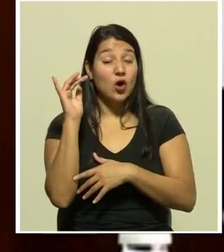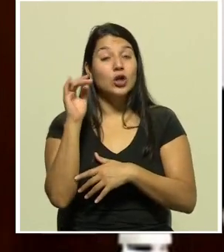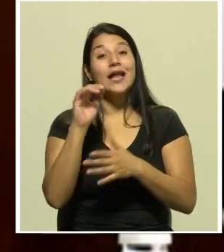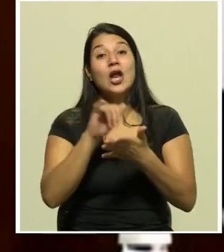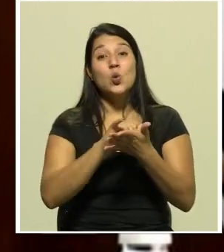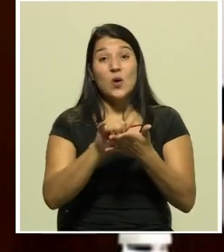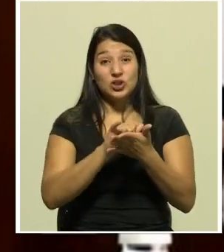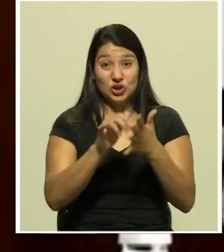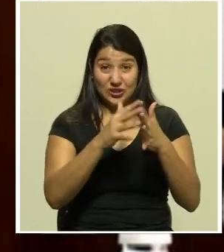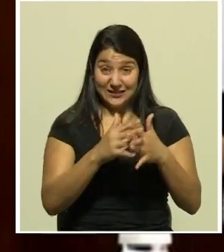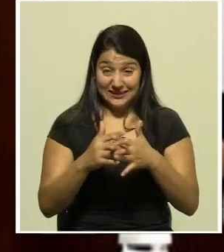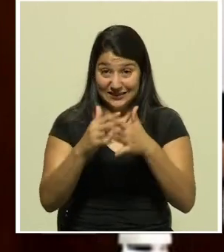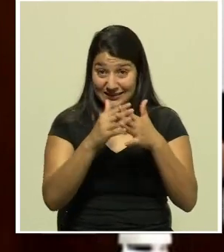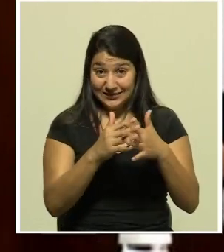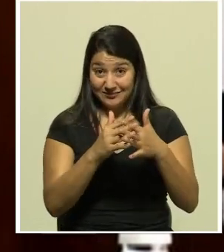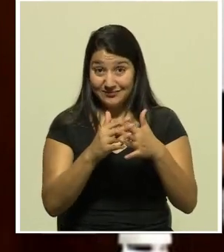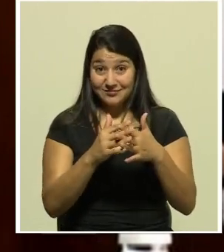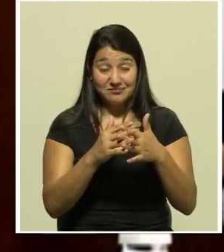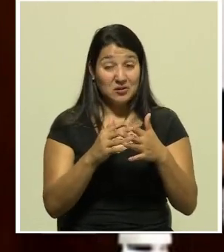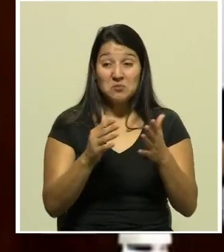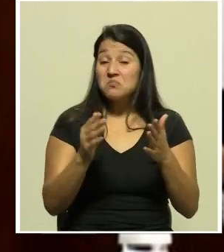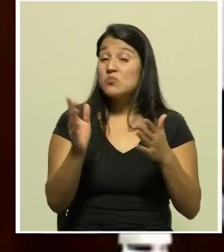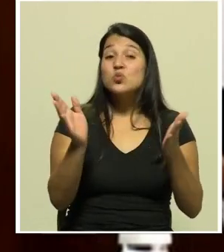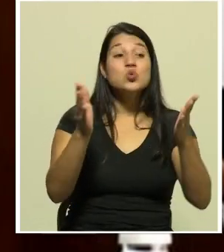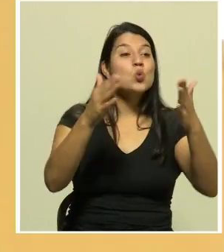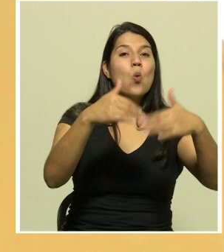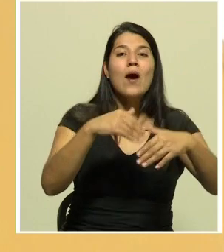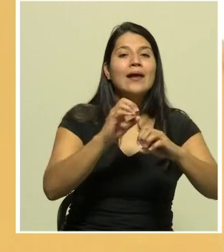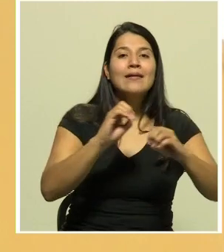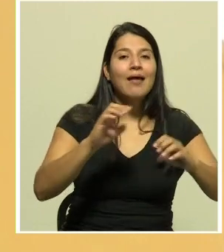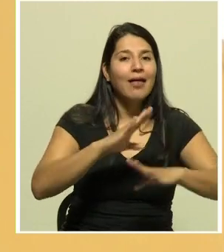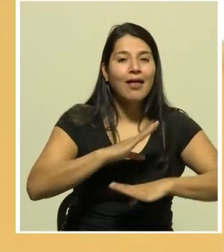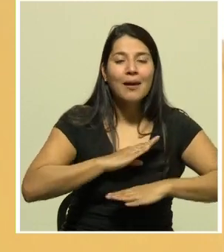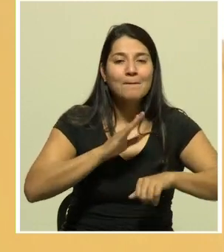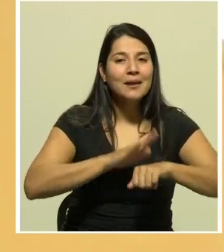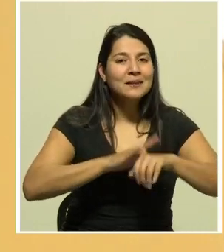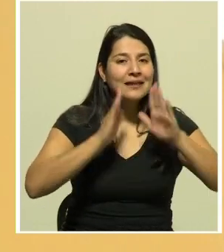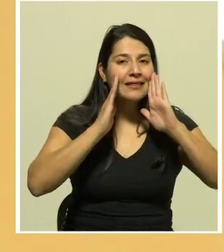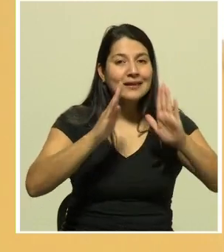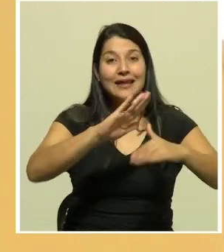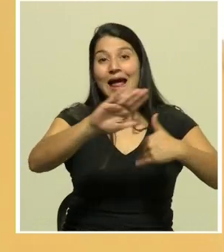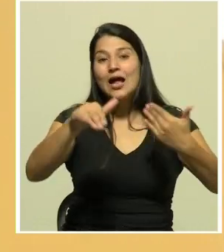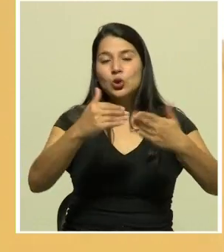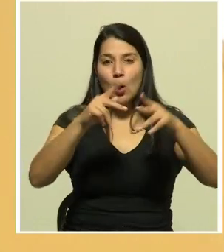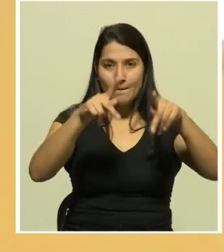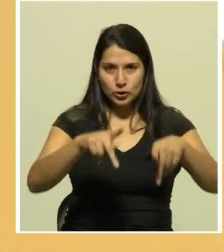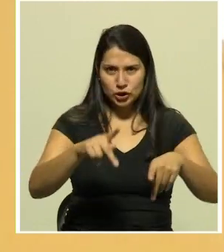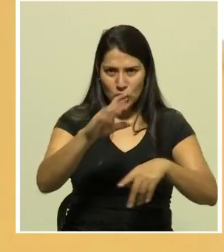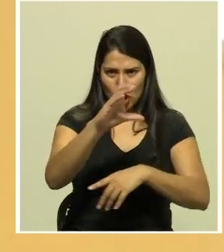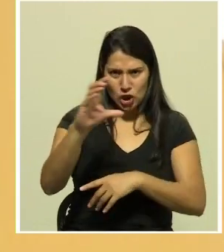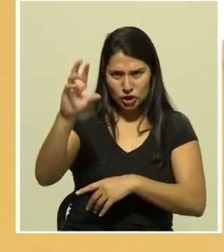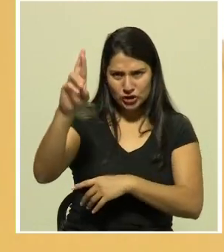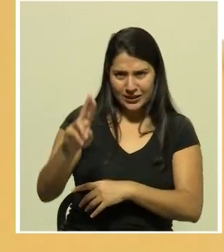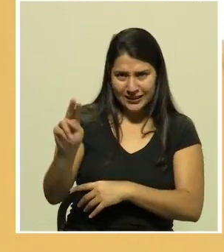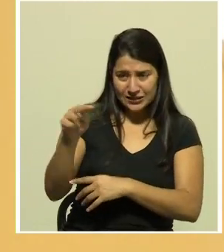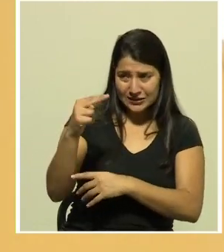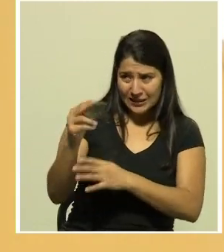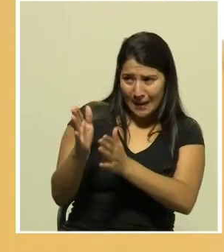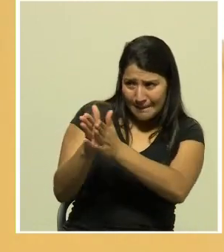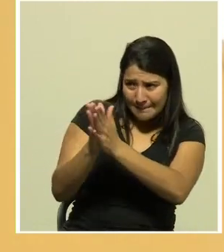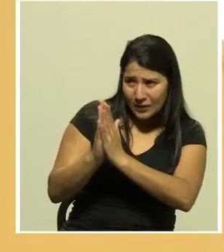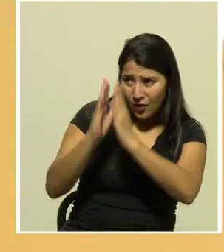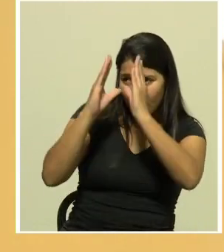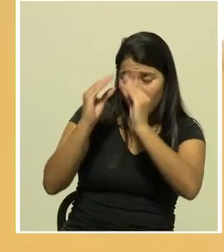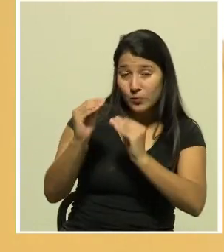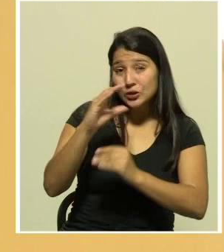York no hay recursos suficientes Costa Rica Noticias solicitó una versión actualizada de las autoridades de la